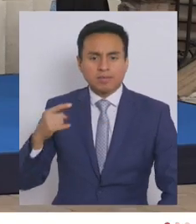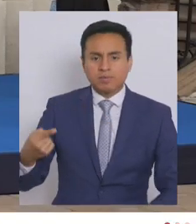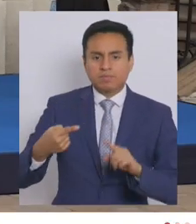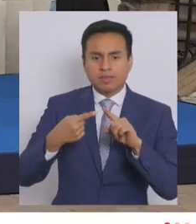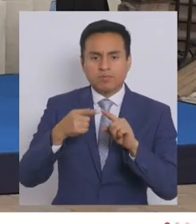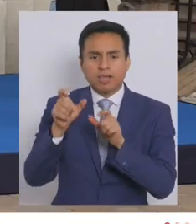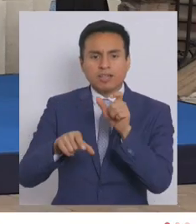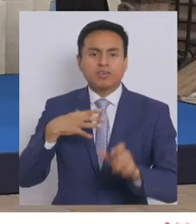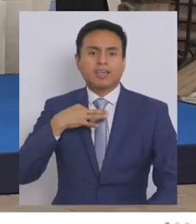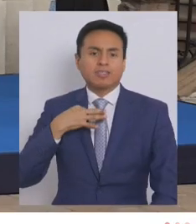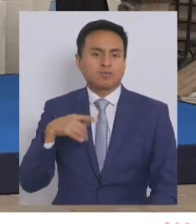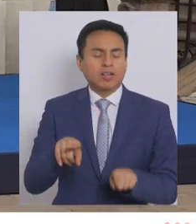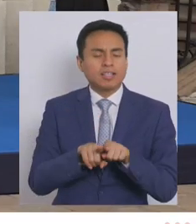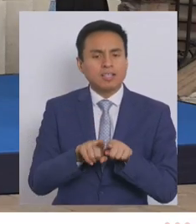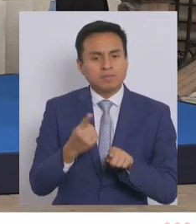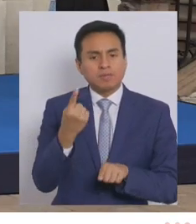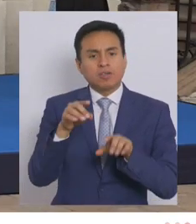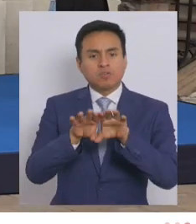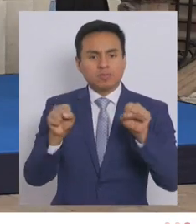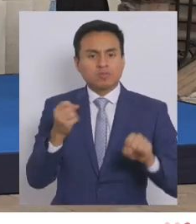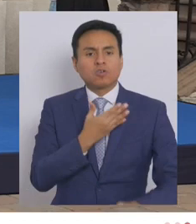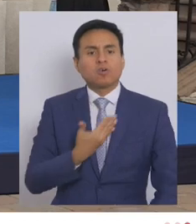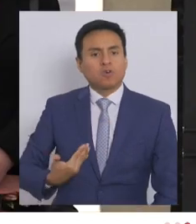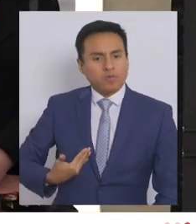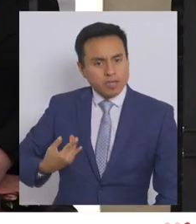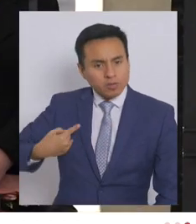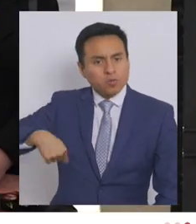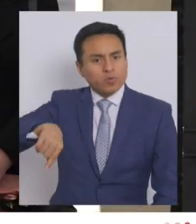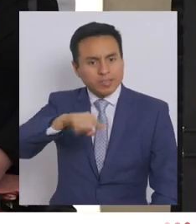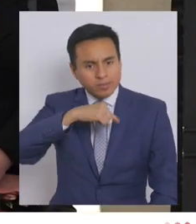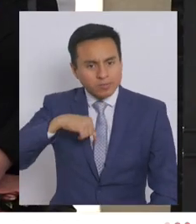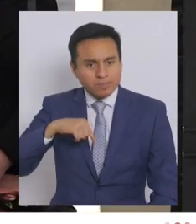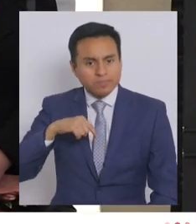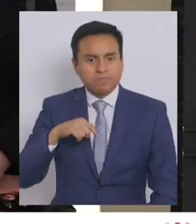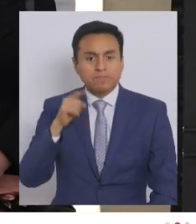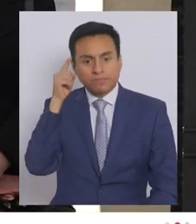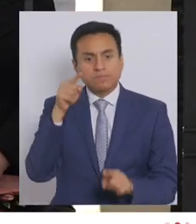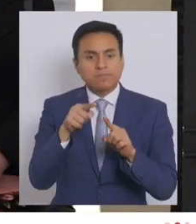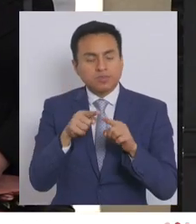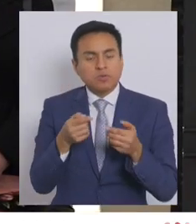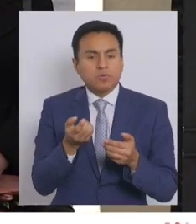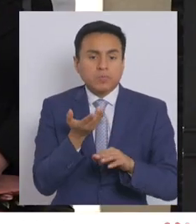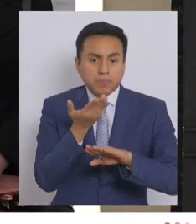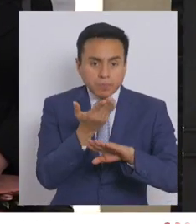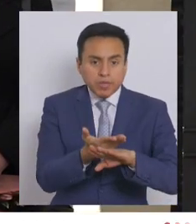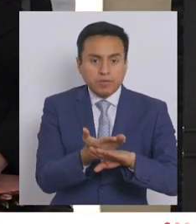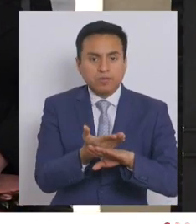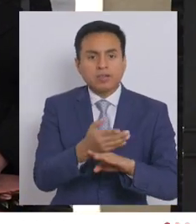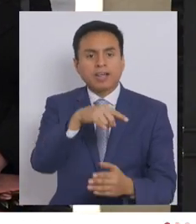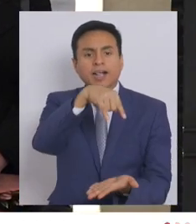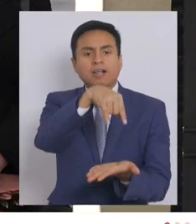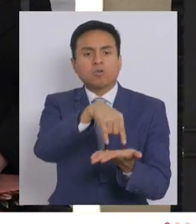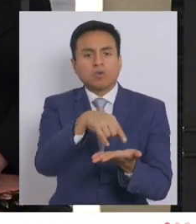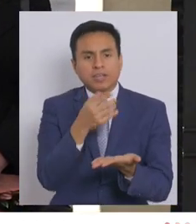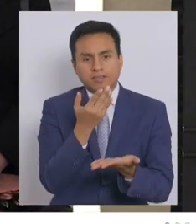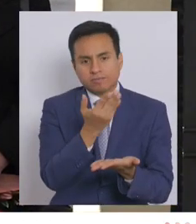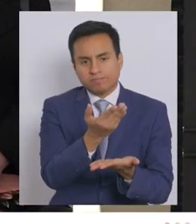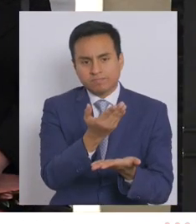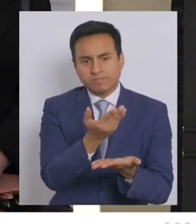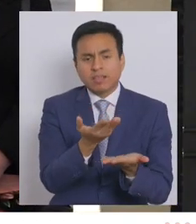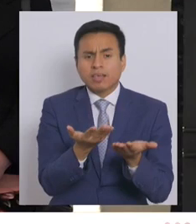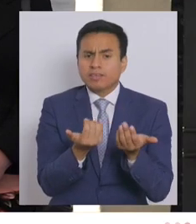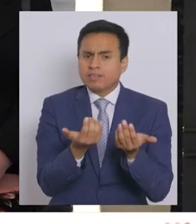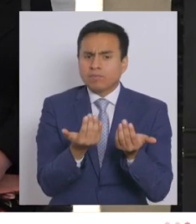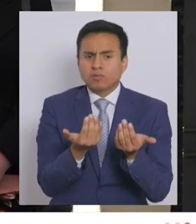de los ciudadanos. Es también el primer compromiso de nuestro gobierno. Y por estas razones pido al Congreso, porque lo